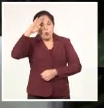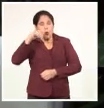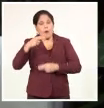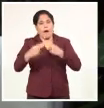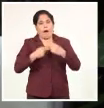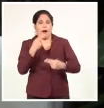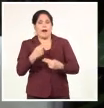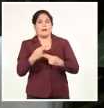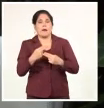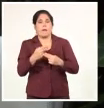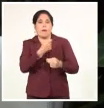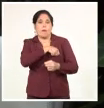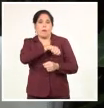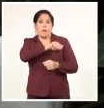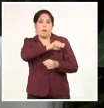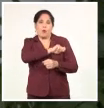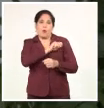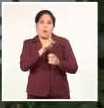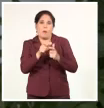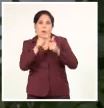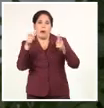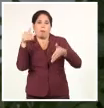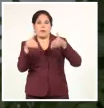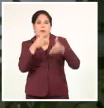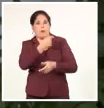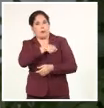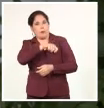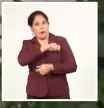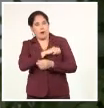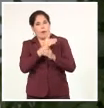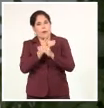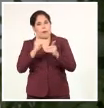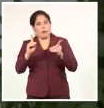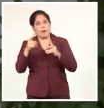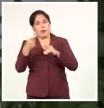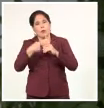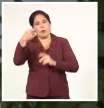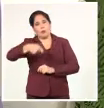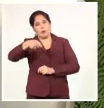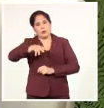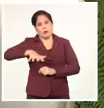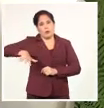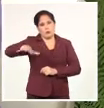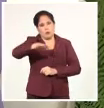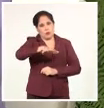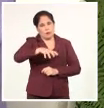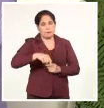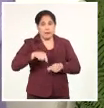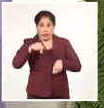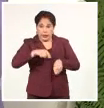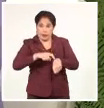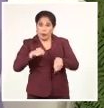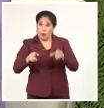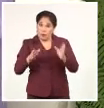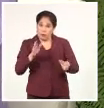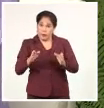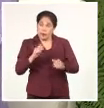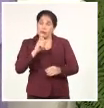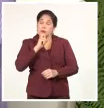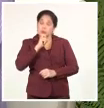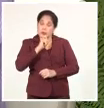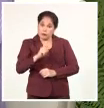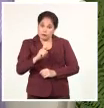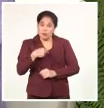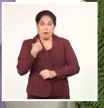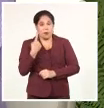materia demográfica de participación popular, democracia y justicia social. Yo creo que estamos en un momento particularmente importante